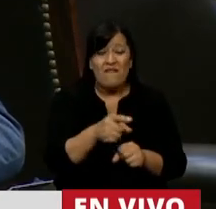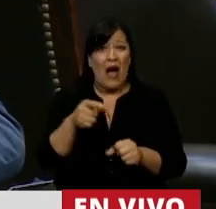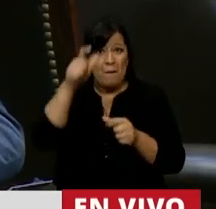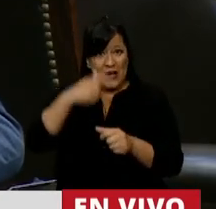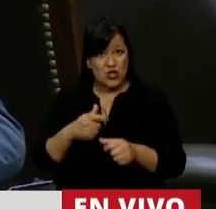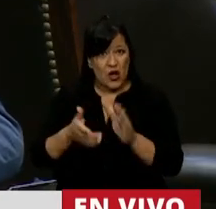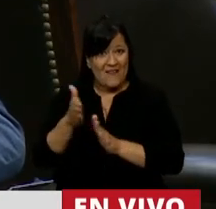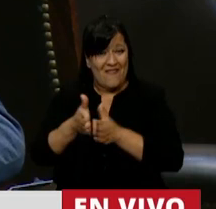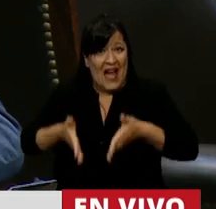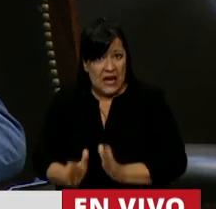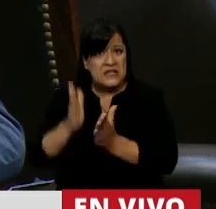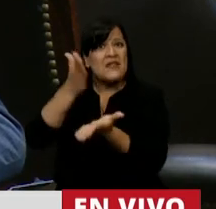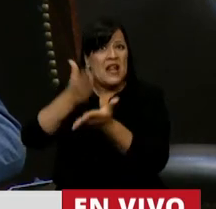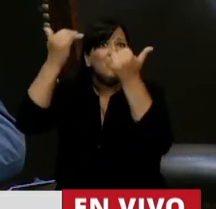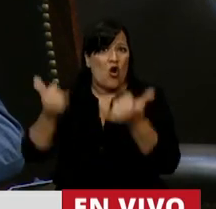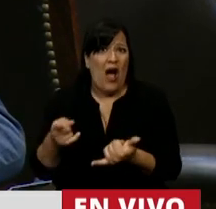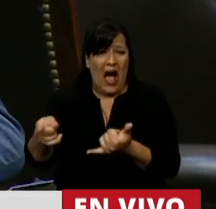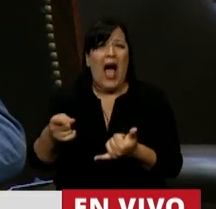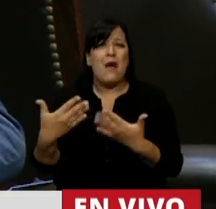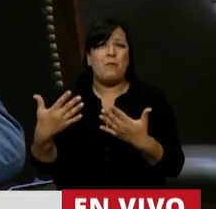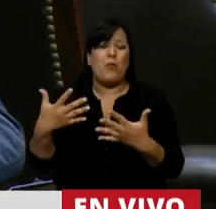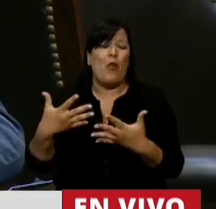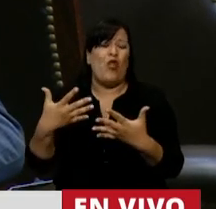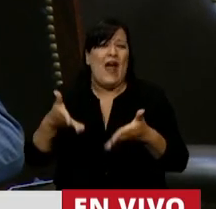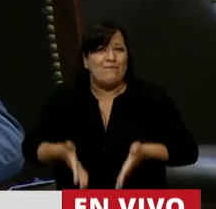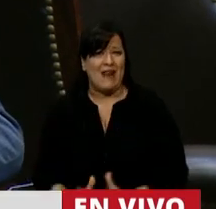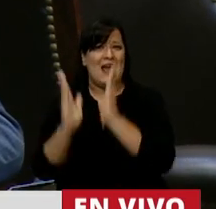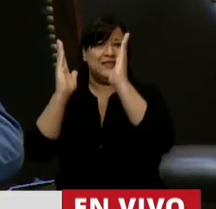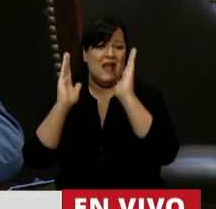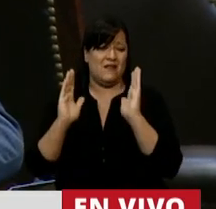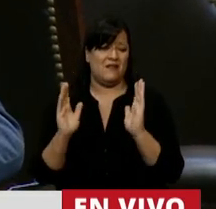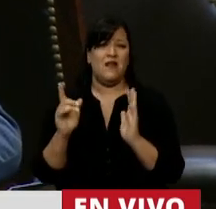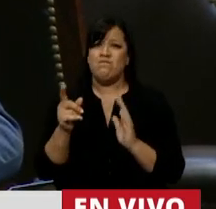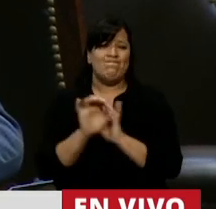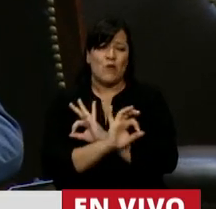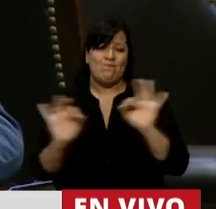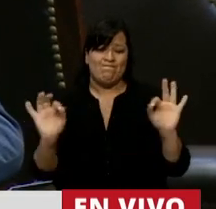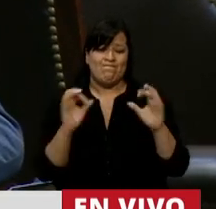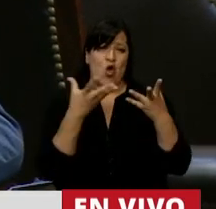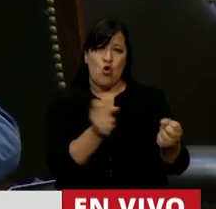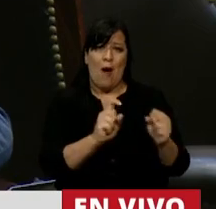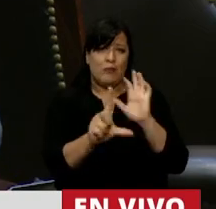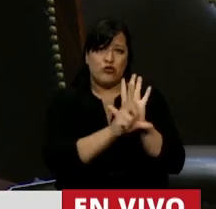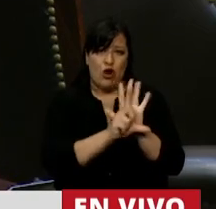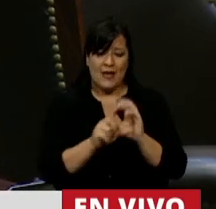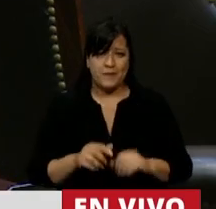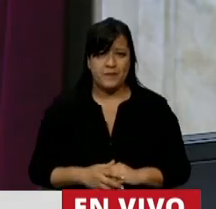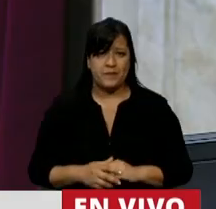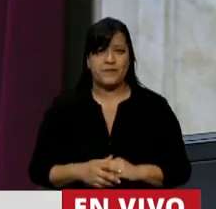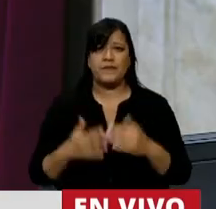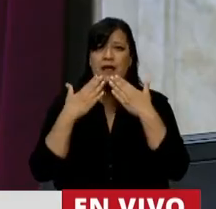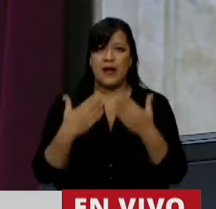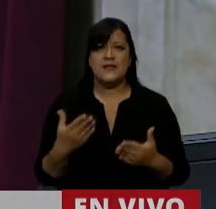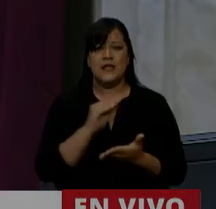nacer, el único derecho que tiene es poder ver la luz del día. Así que no tengo ninguna posibilidad de acompañar esta ley. Gracias,